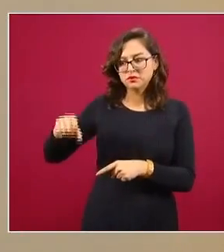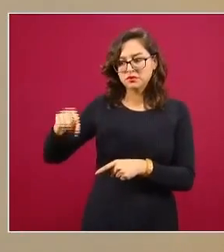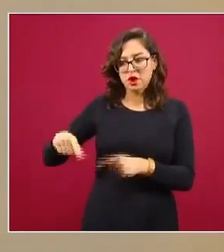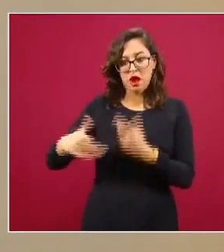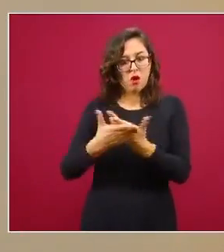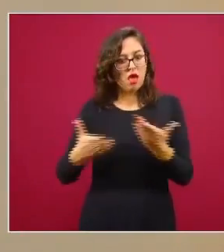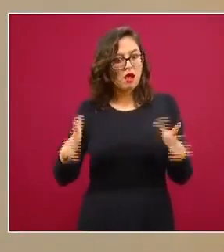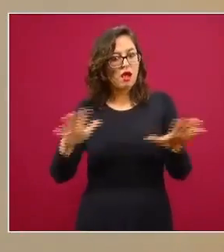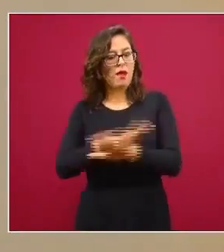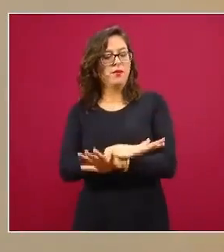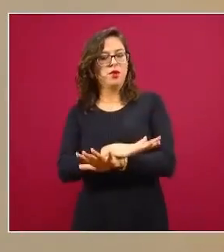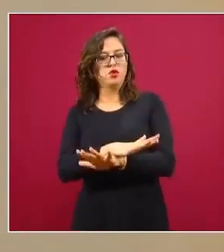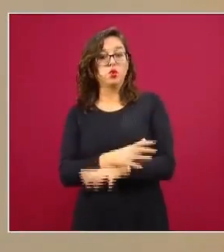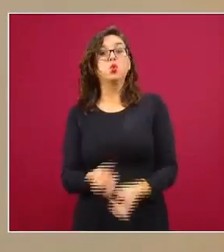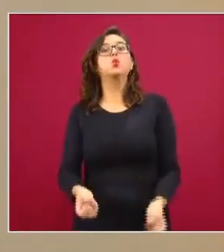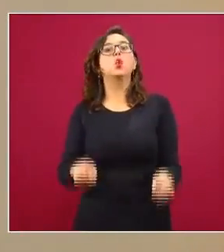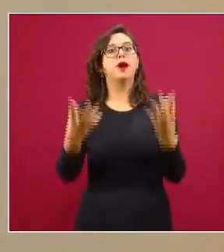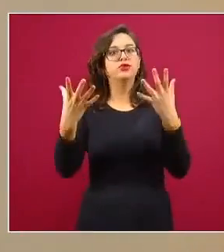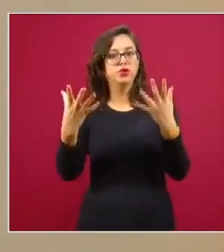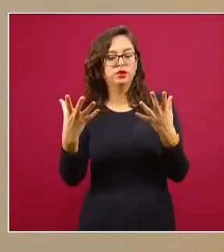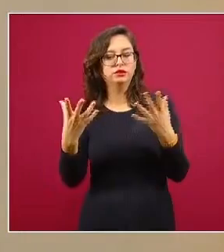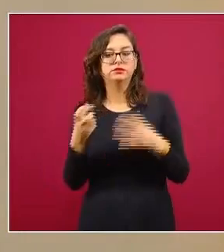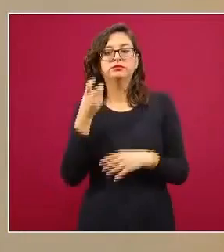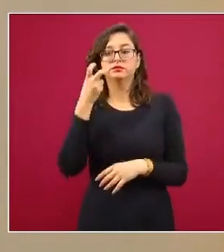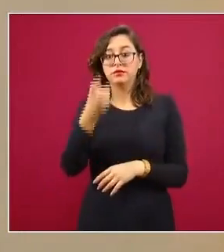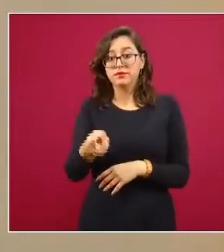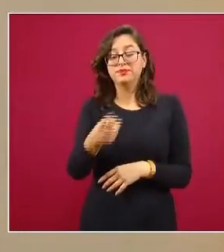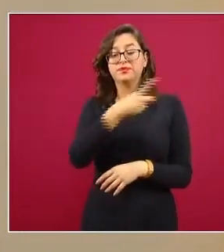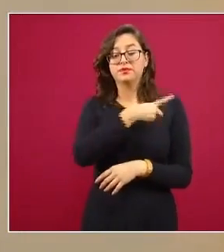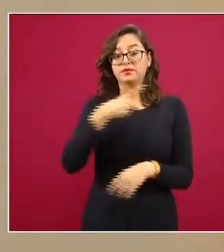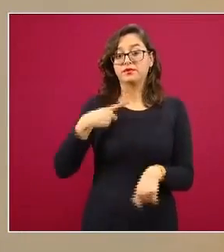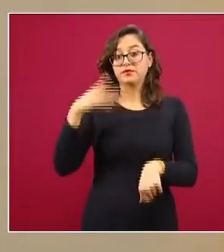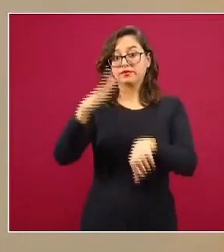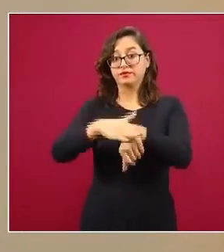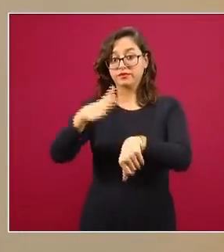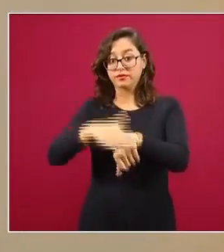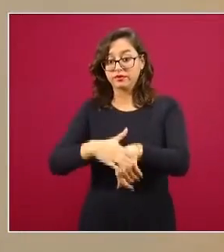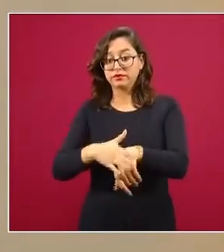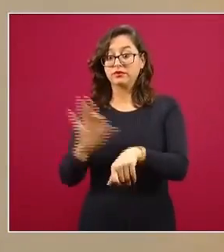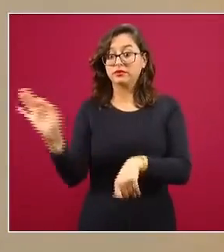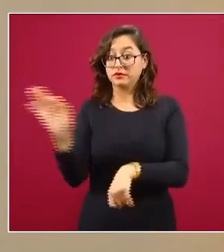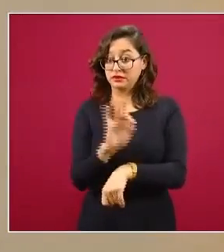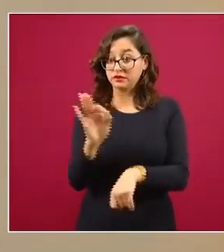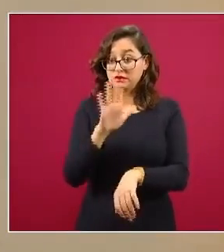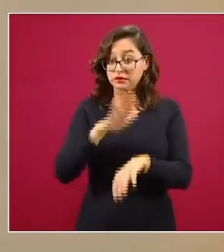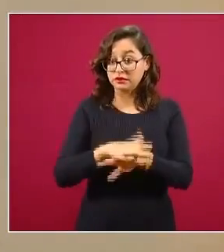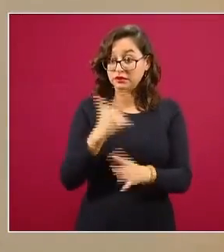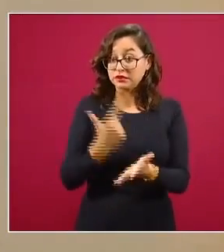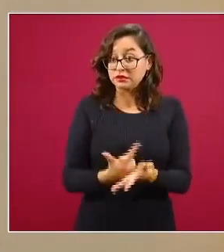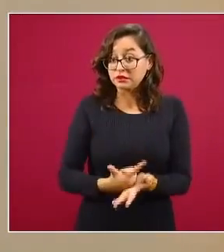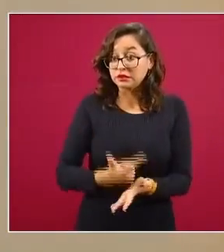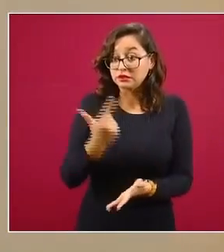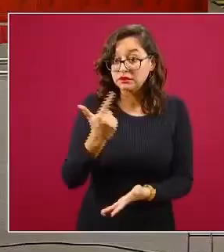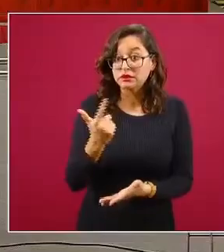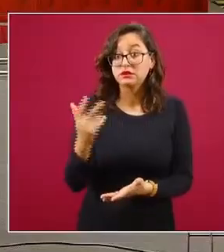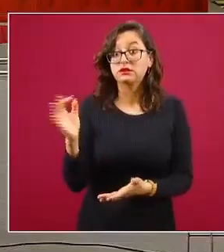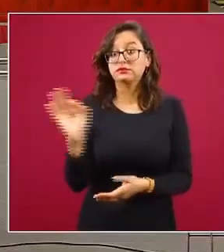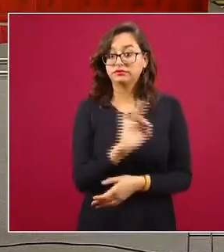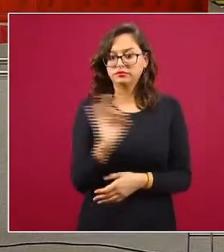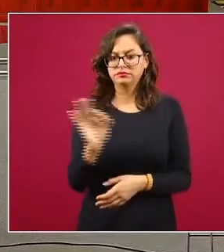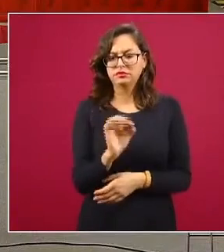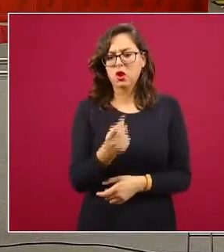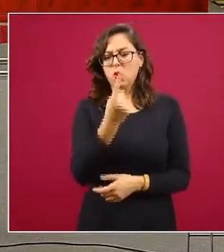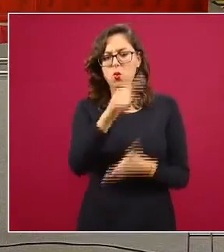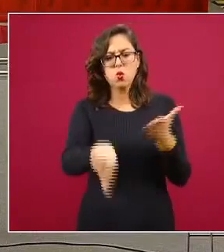como objetivo alertar tempranamente sobre la reemergencia de casos, lo que podría ocurrir de manera